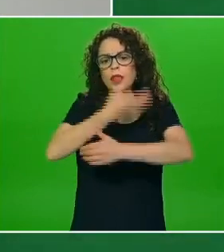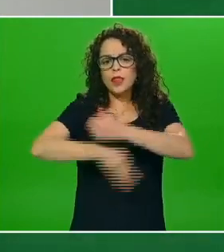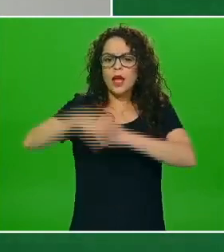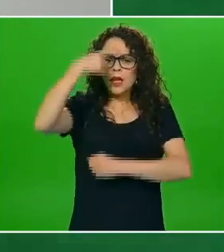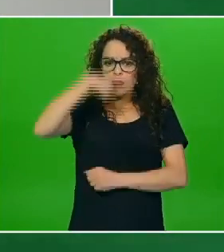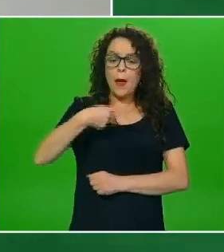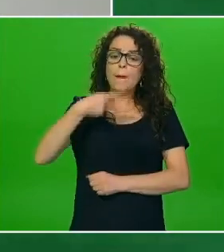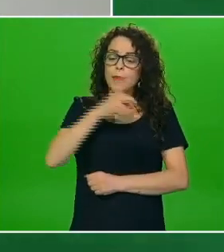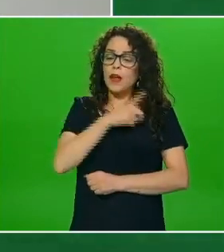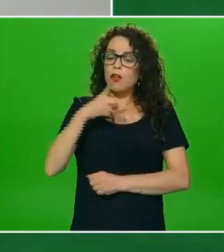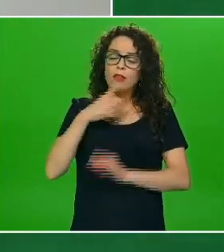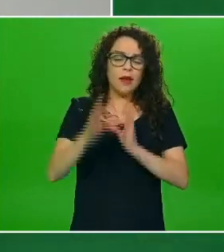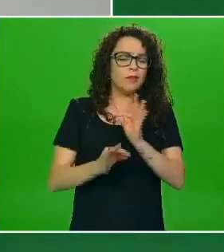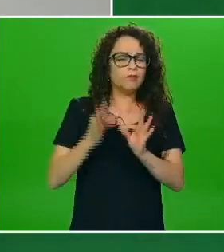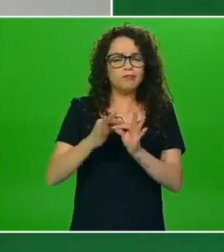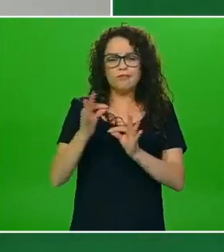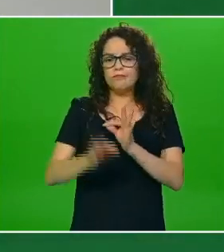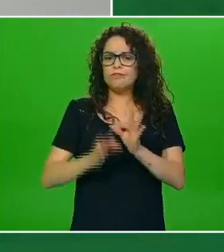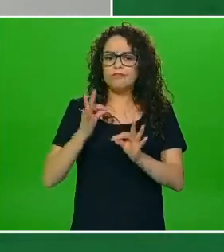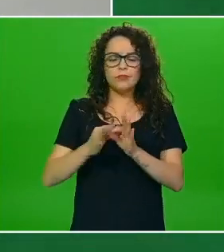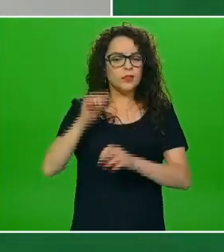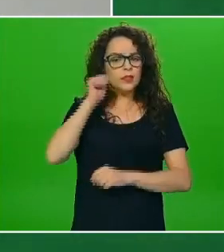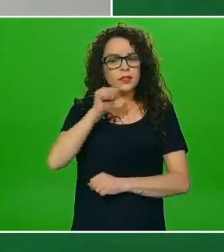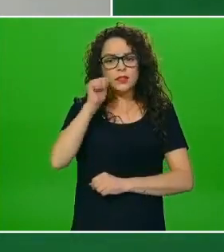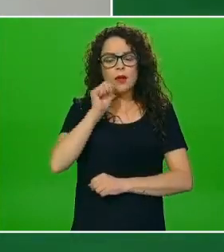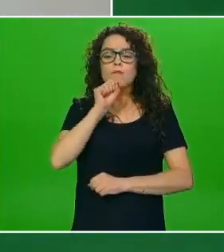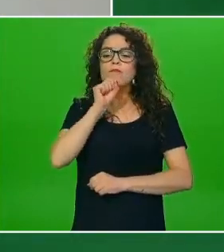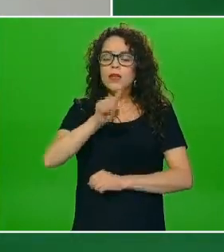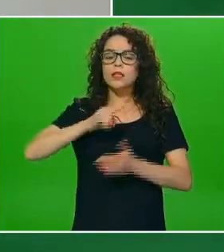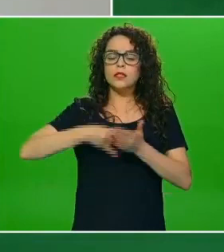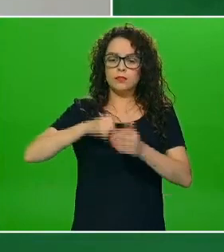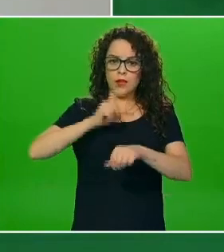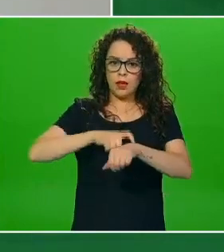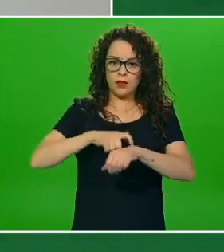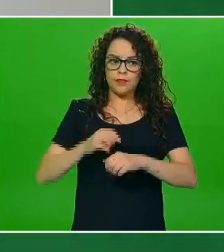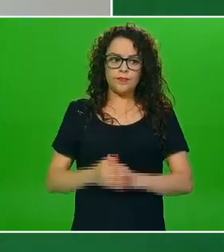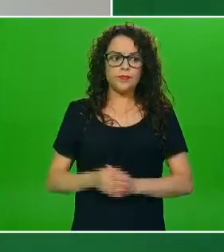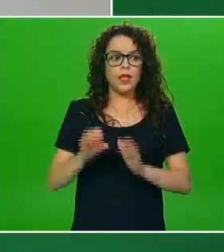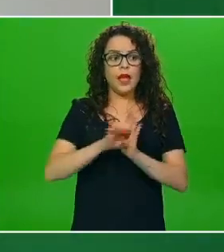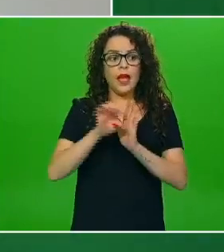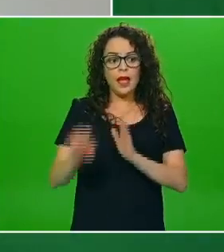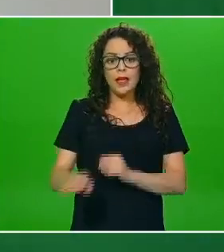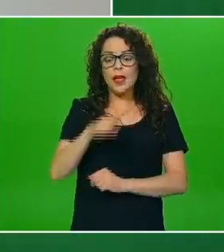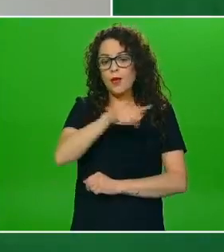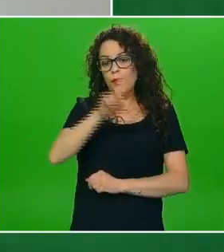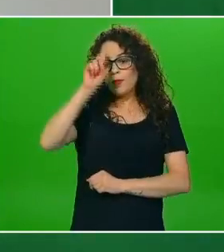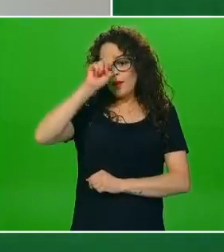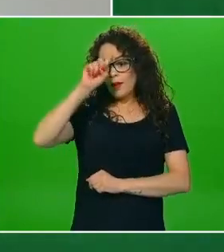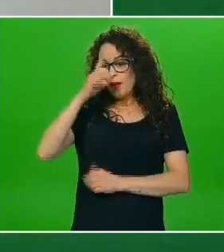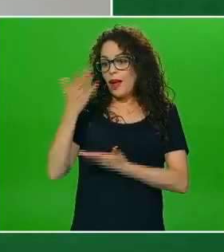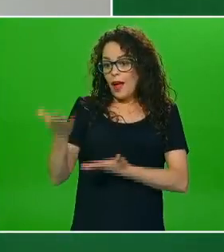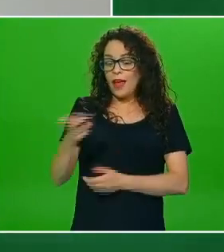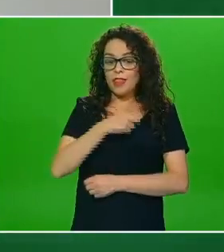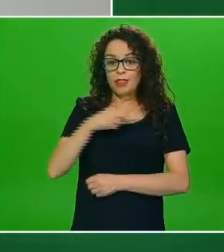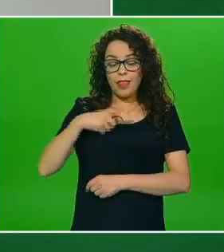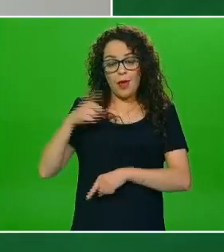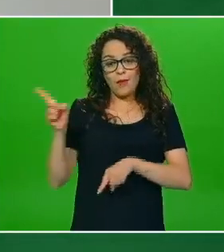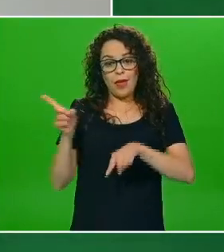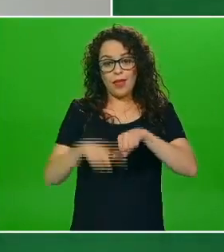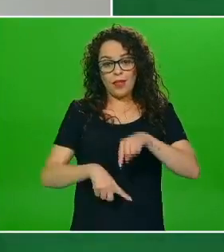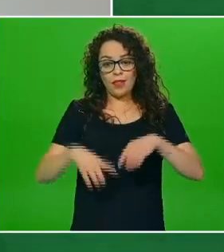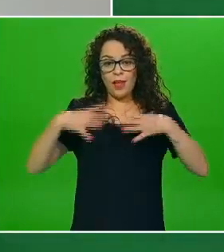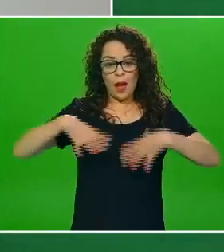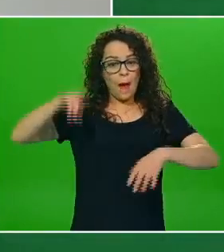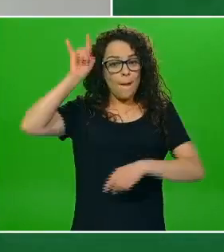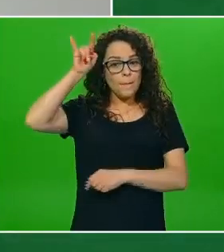desayuna así como nos han recomendado que nos quitemos la pijama y nos vistamos es un poco la misma